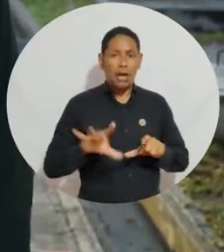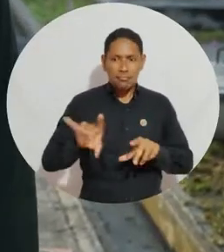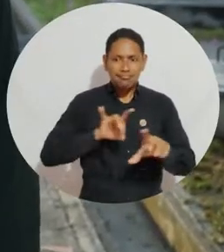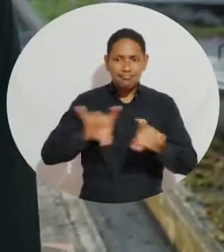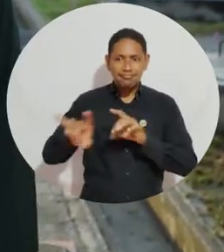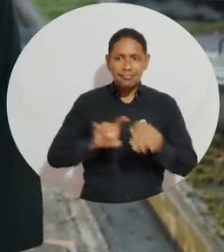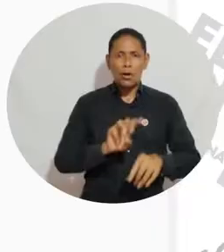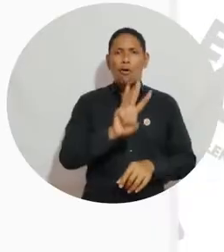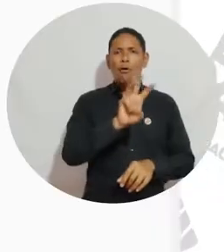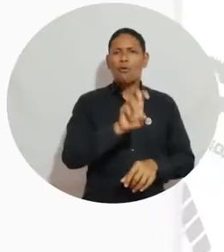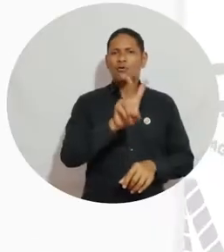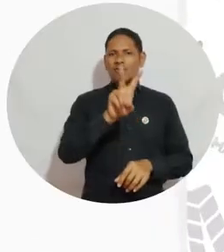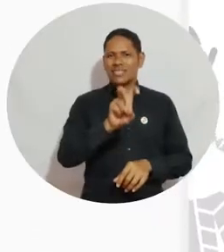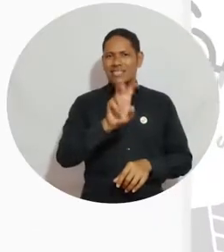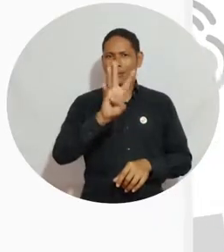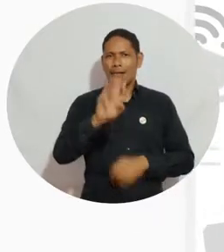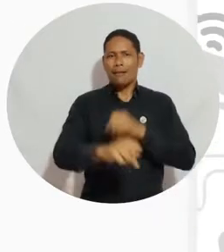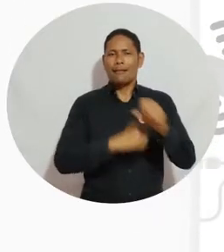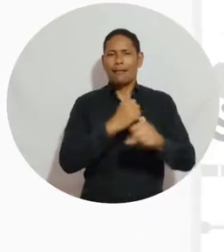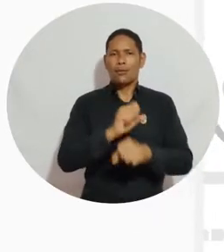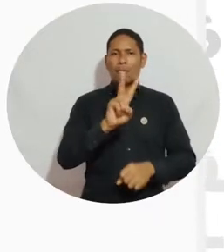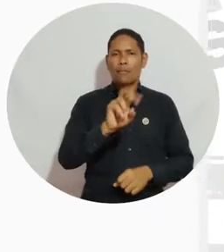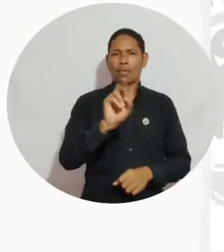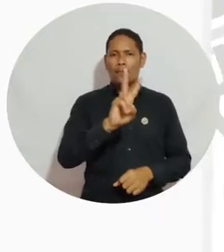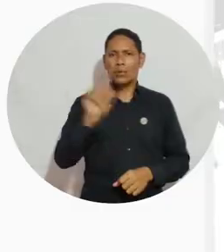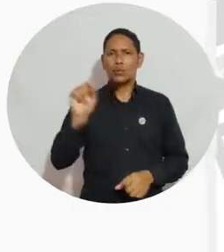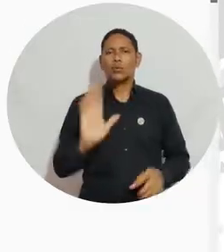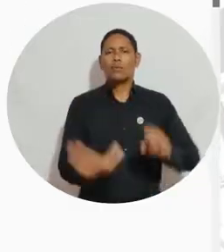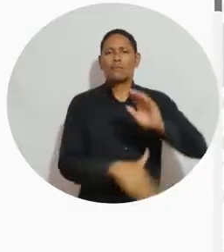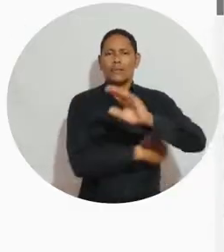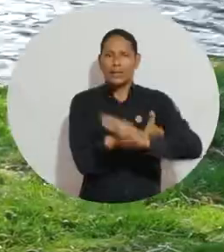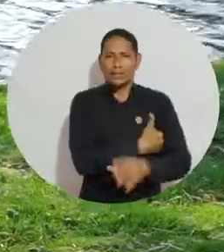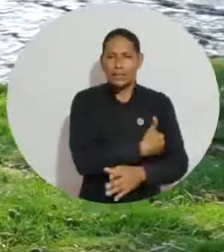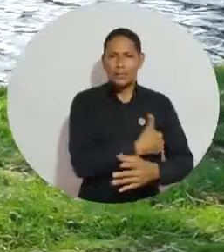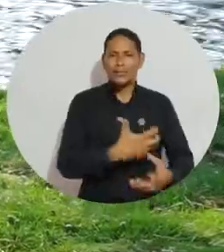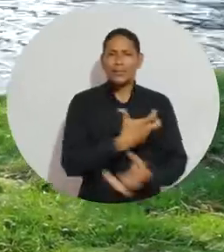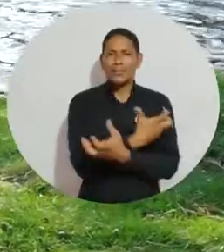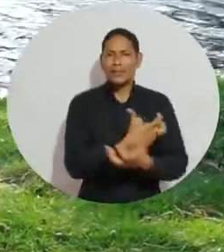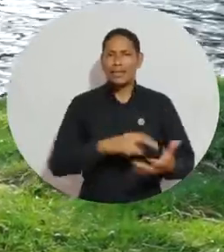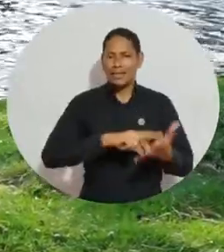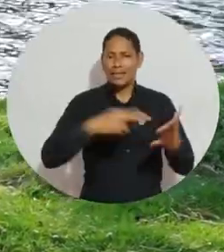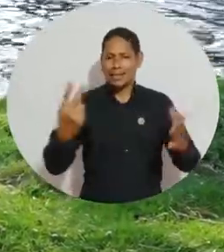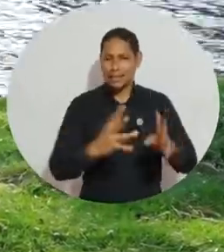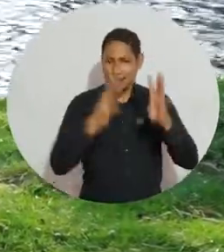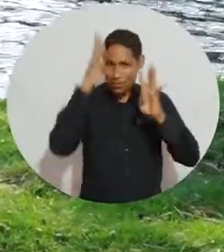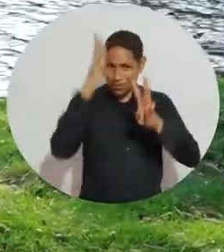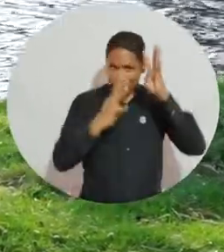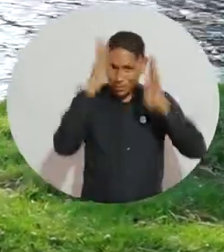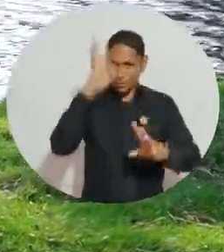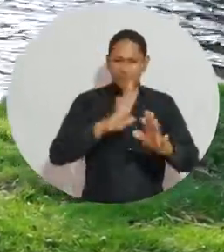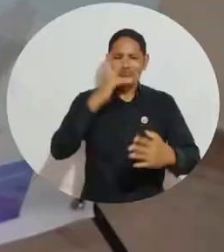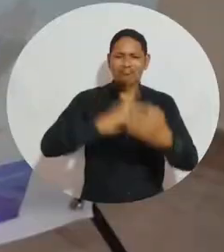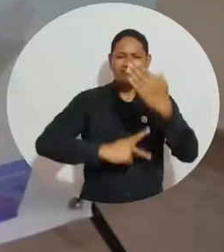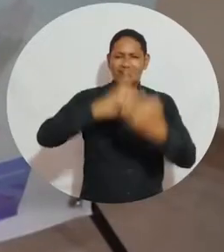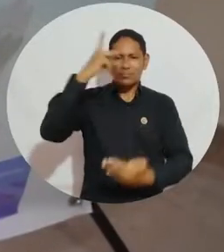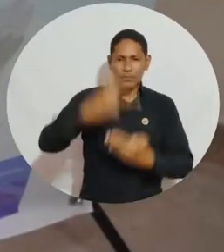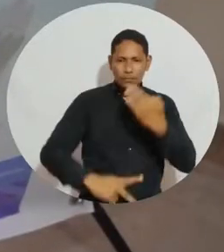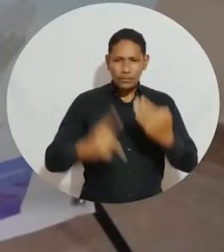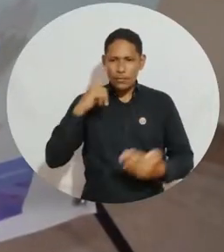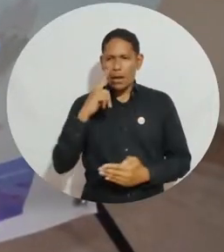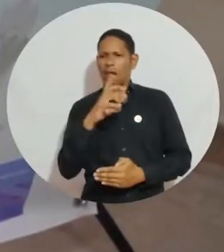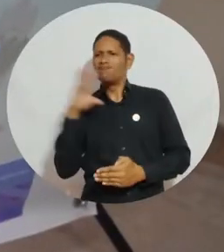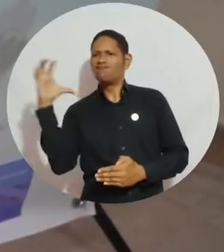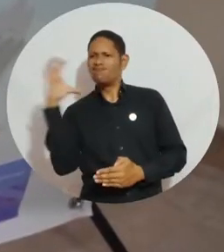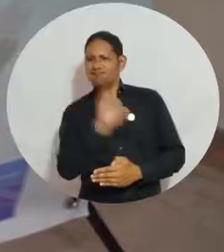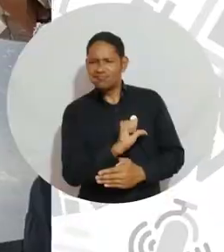seleccionados en la convocatoria 874 de 2021 del Ministerio de Ciencia, Tecnología e Innovación. En el marco del proyecto,